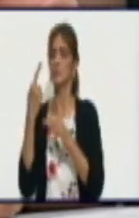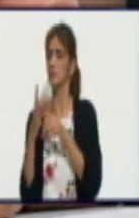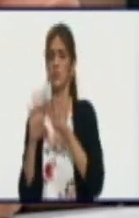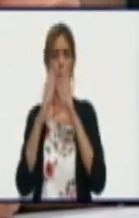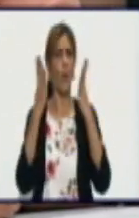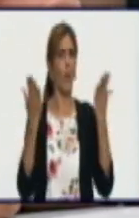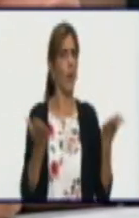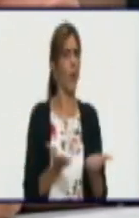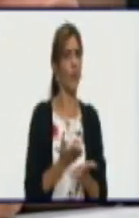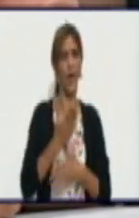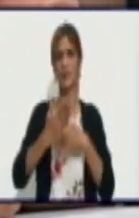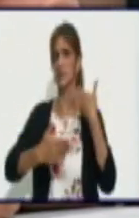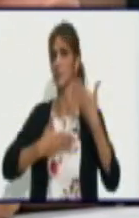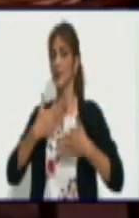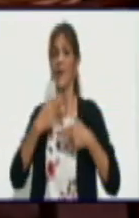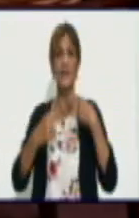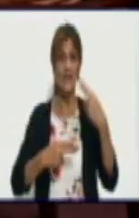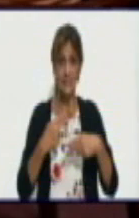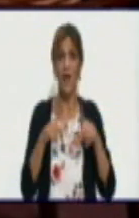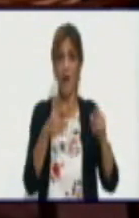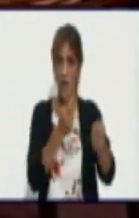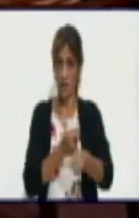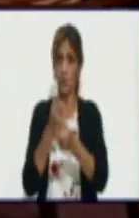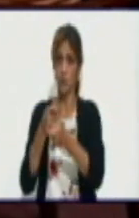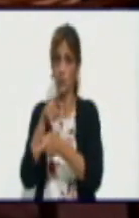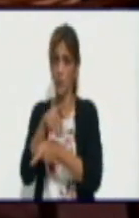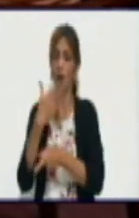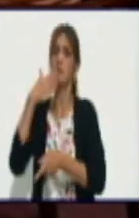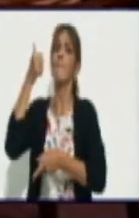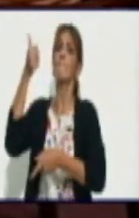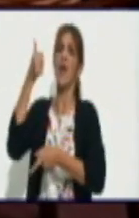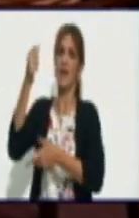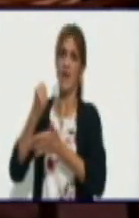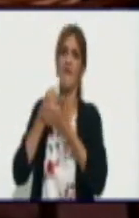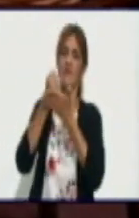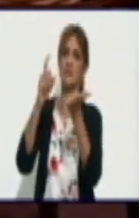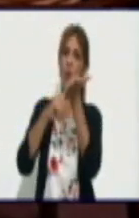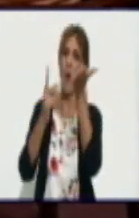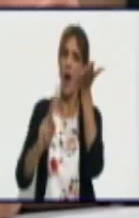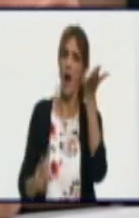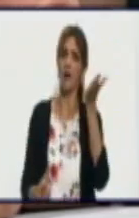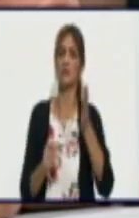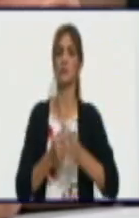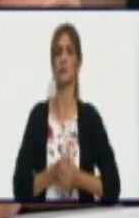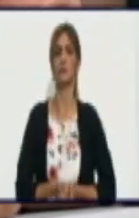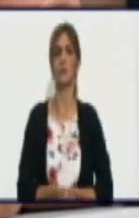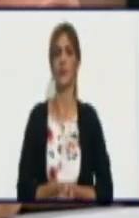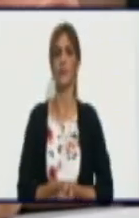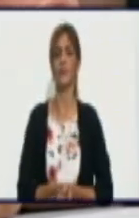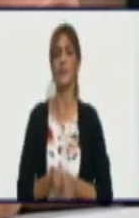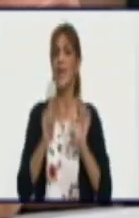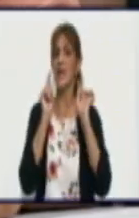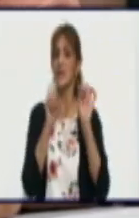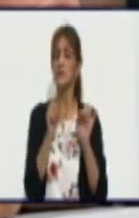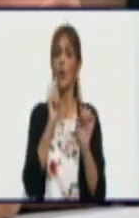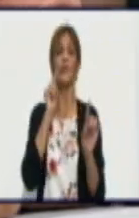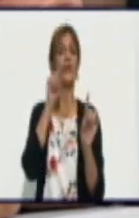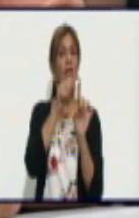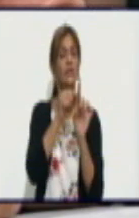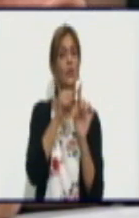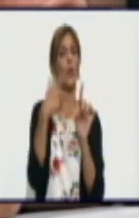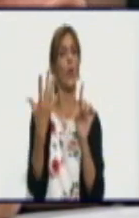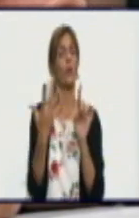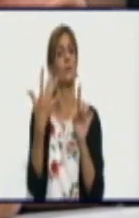entran en este beneficio. La contratación del servicio eléctrico directamente con los productores agropecuarios.